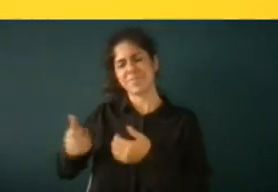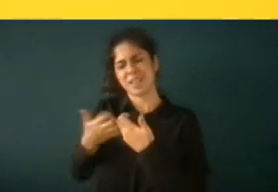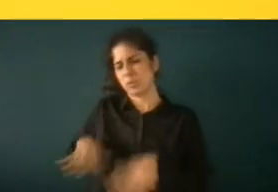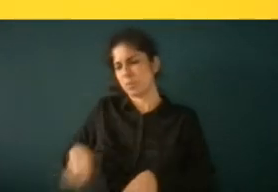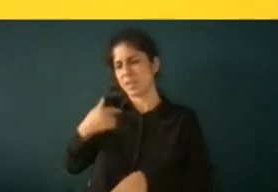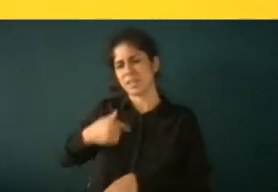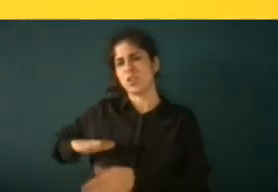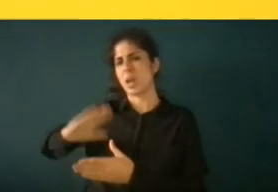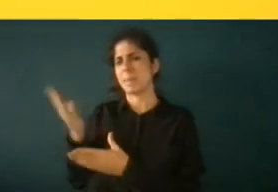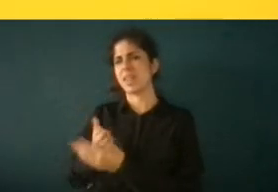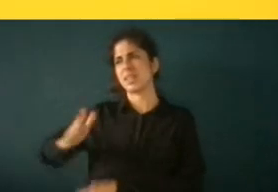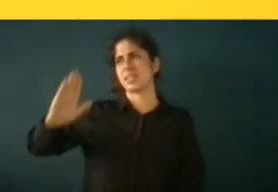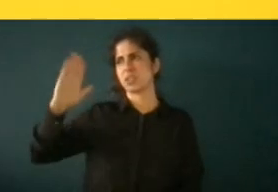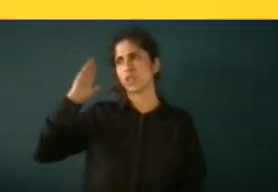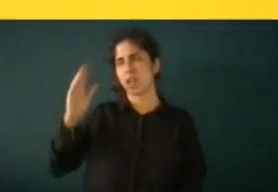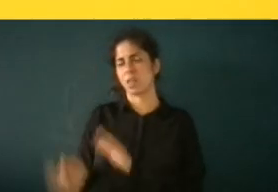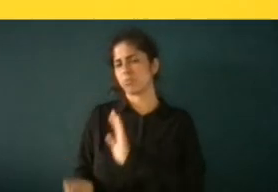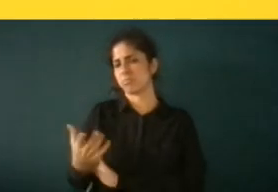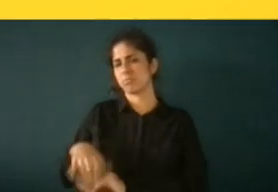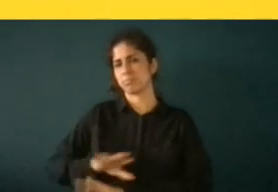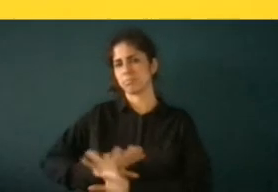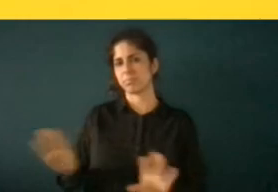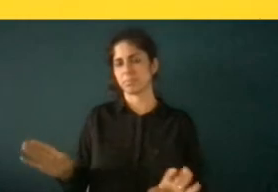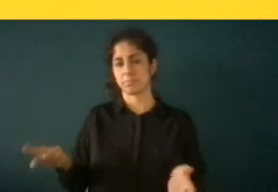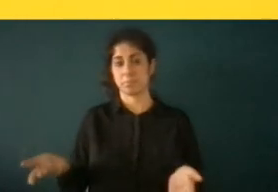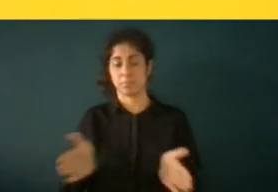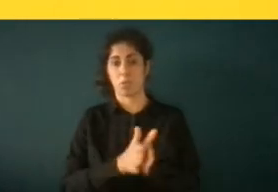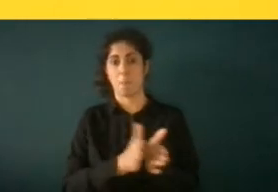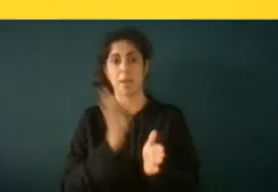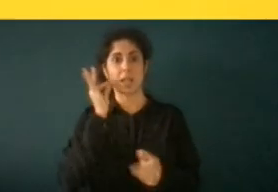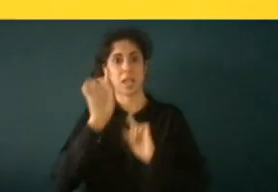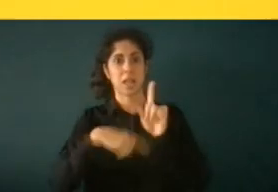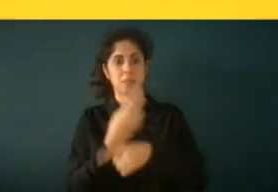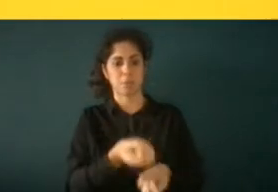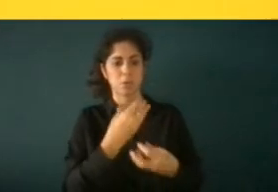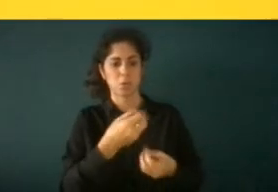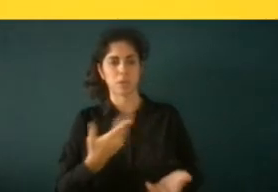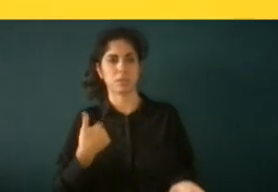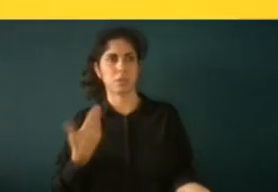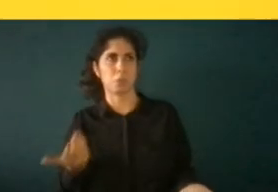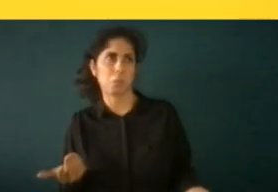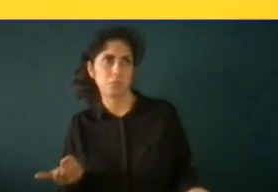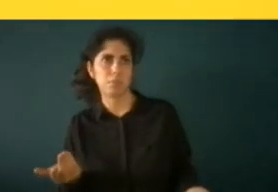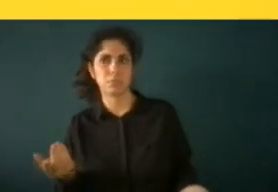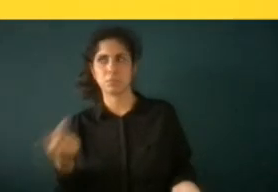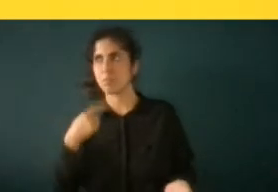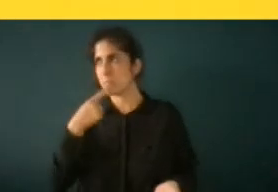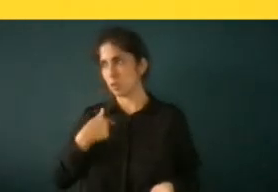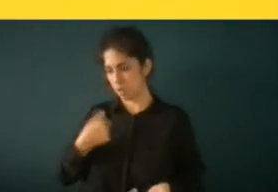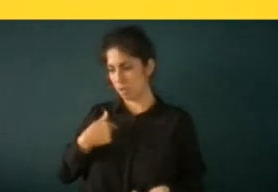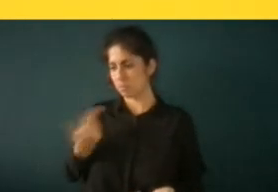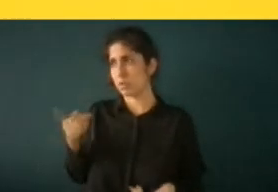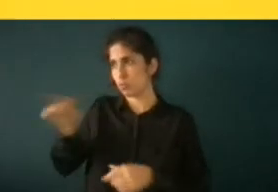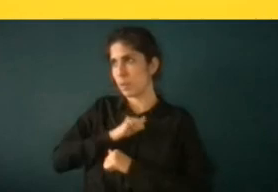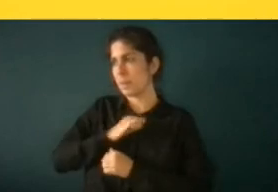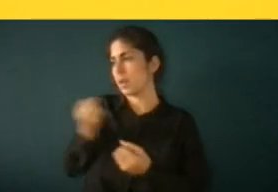sancionador cuando me dice eso la compañera le digo porque no me lo ha dicho a mí si no le digo no usted que está esperando me lo habrá ahora mismo que me